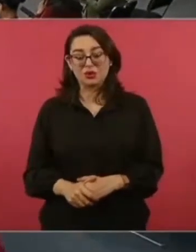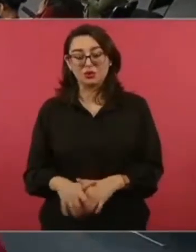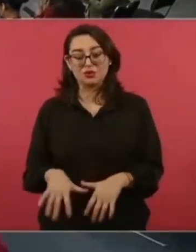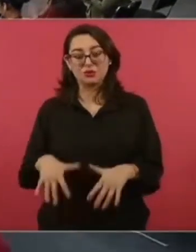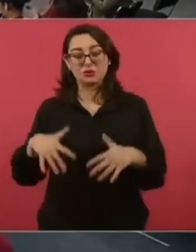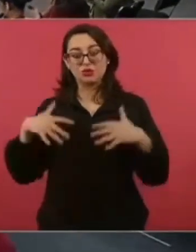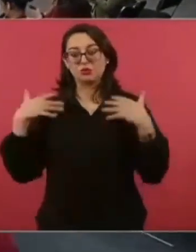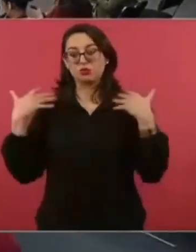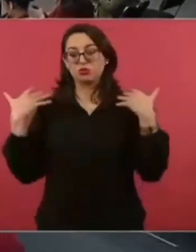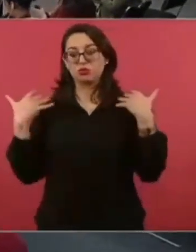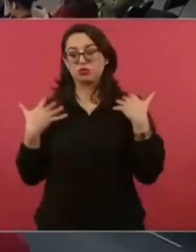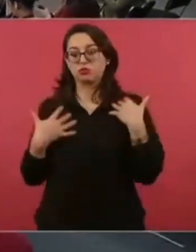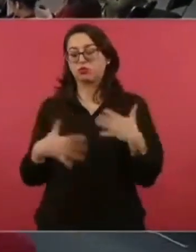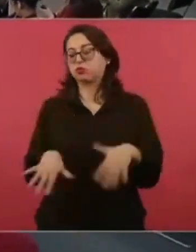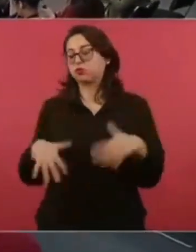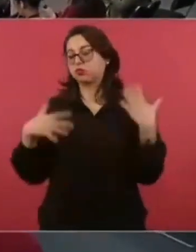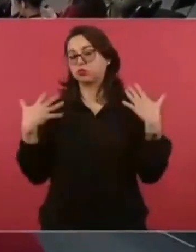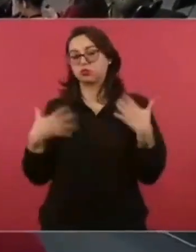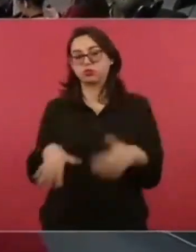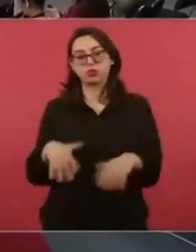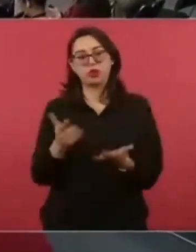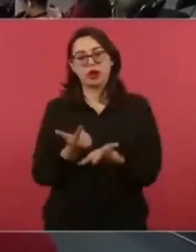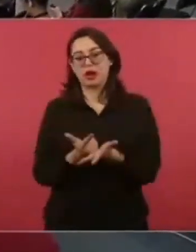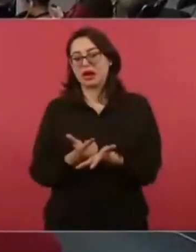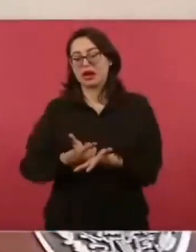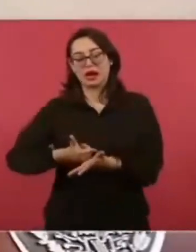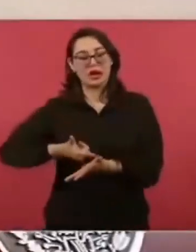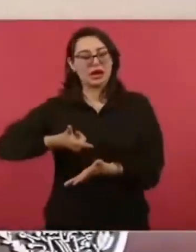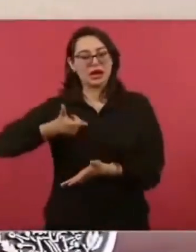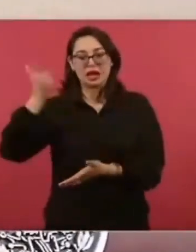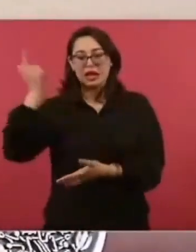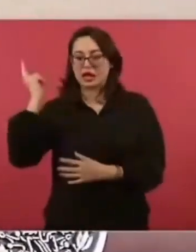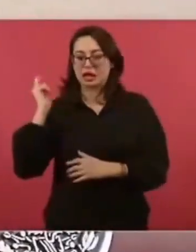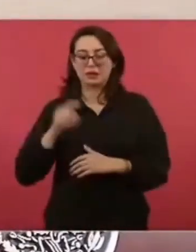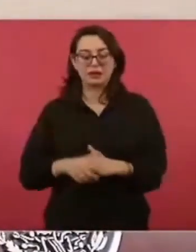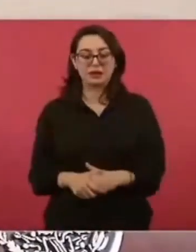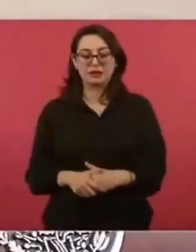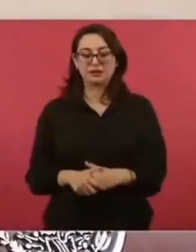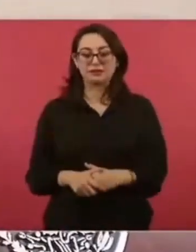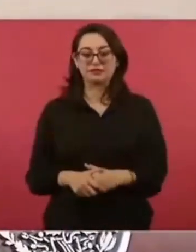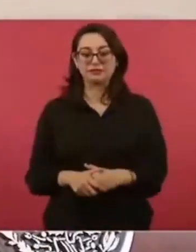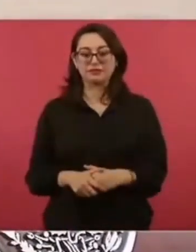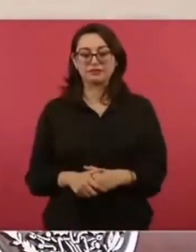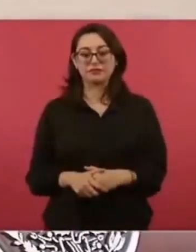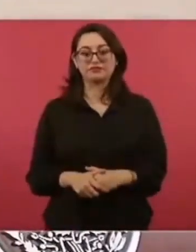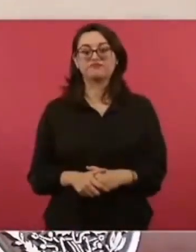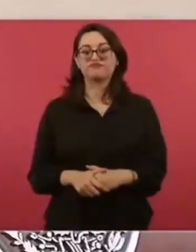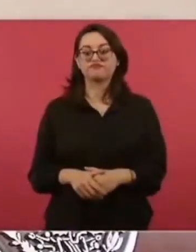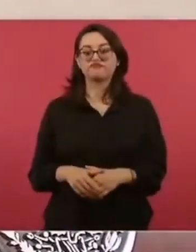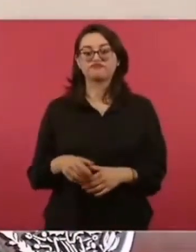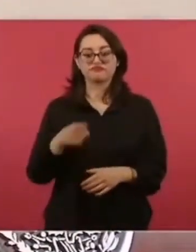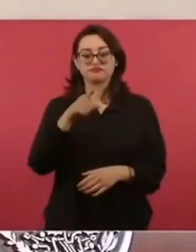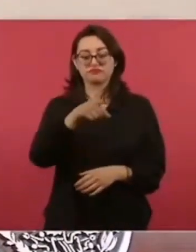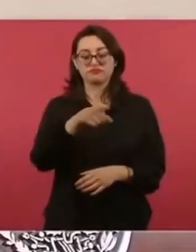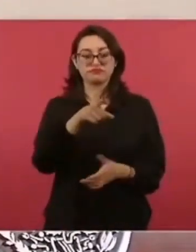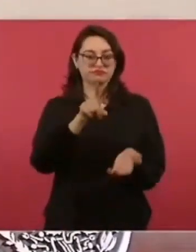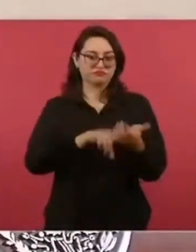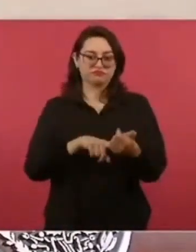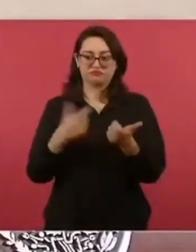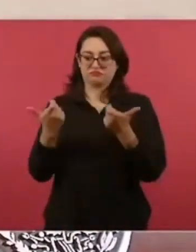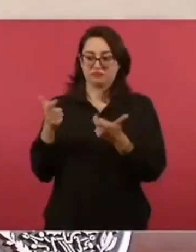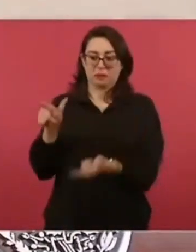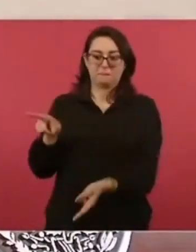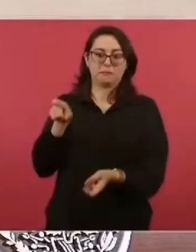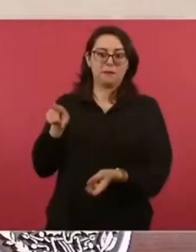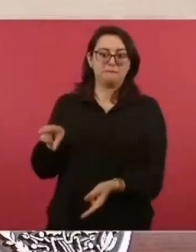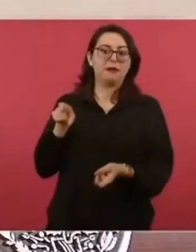o gasolinerías en oficinas de recaudación de renta.